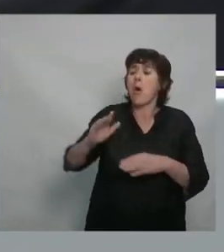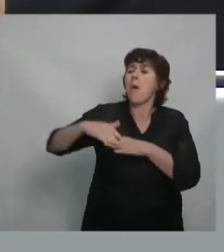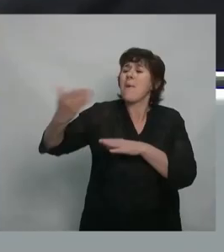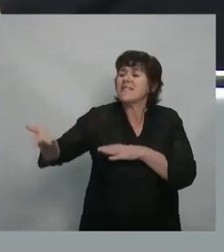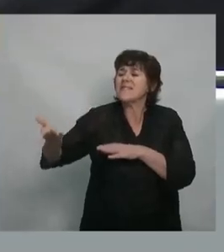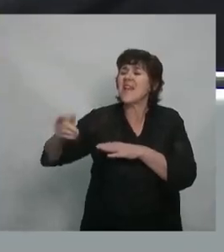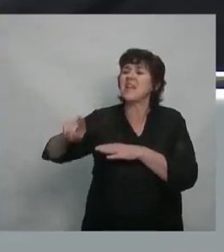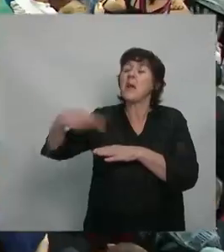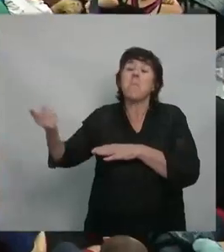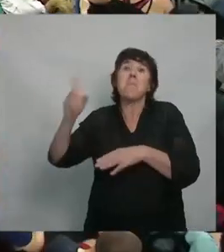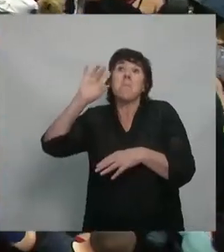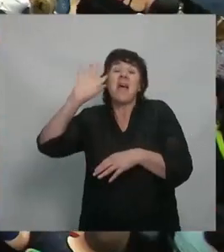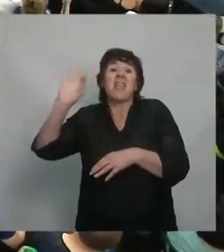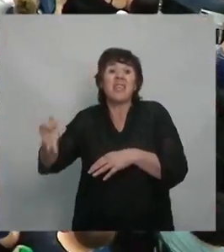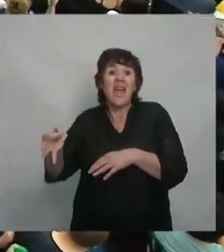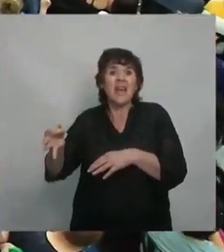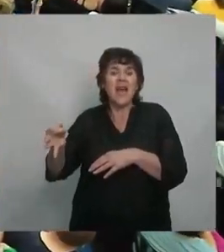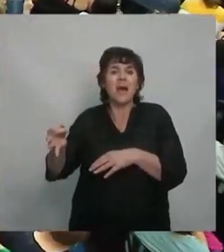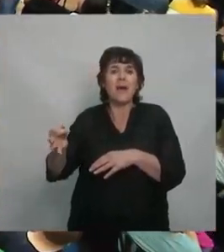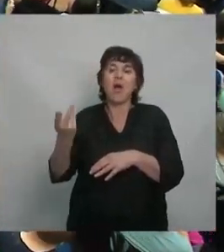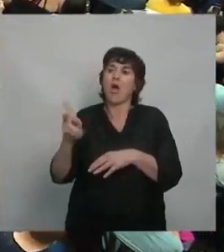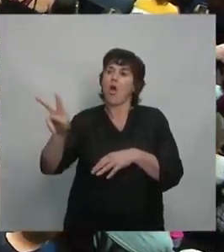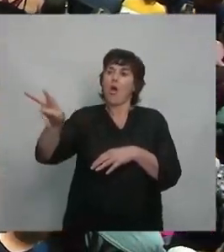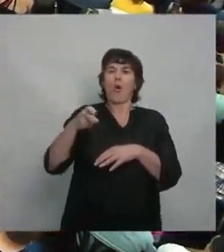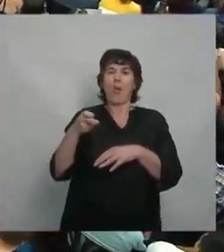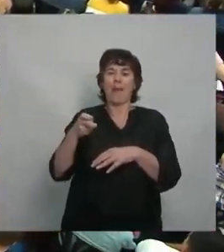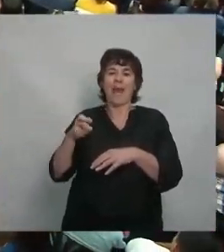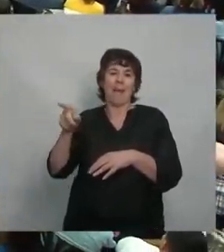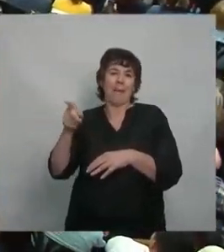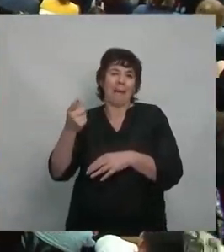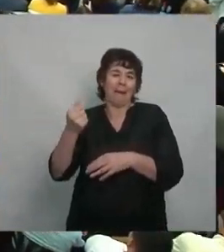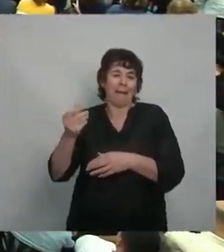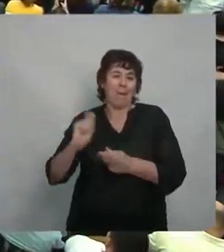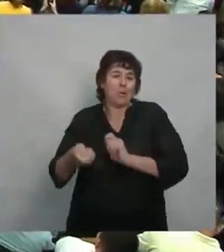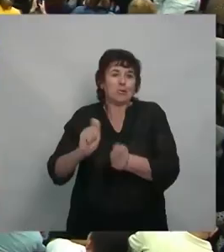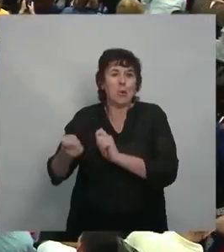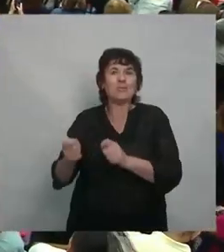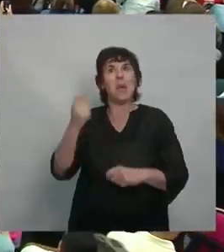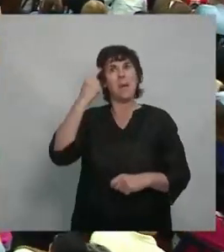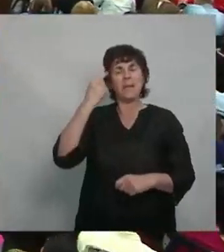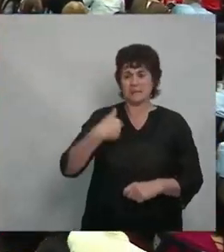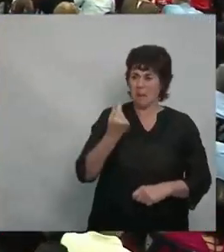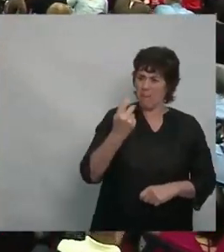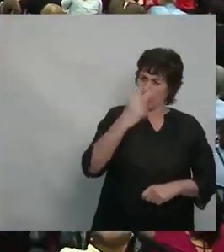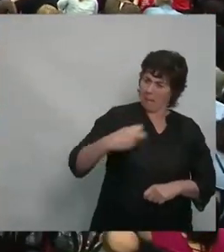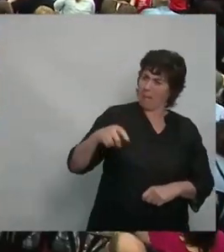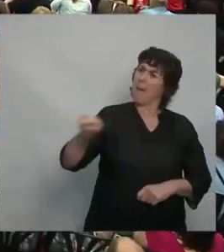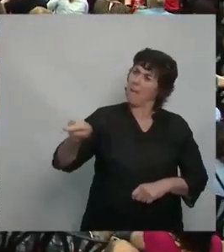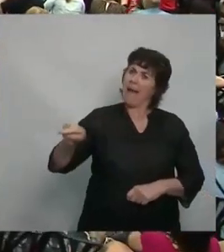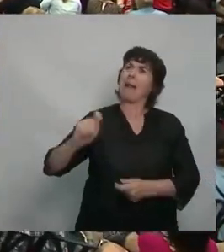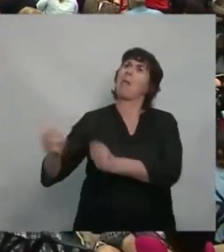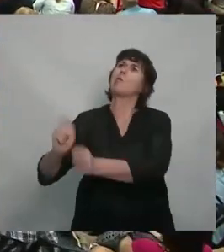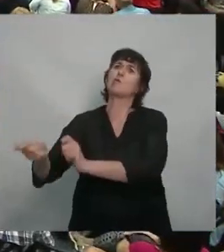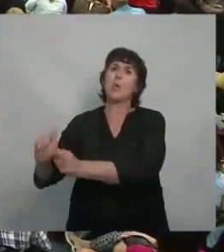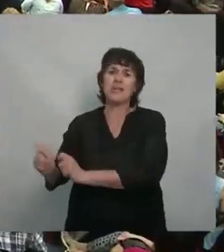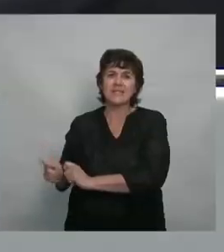o el del otro lado se enteraba que estaba cobrando una guache y pensaba que esa era la plata que le sacaban a él. Entonces yo les